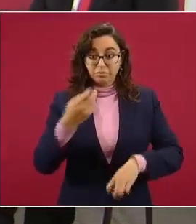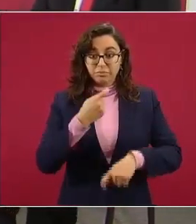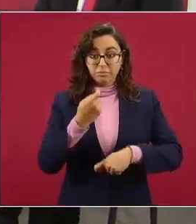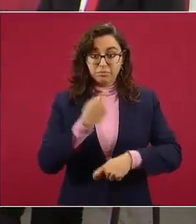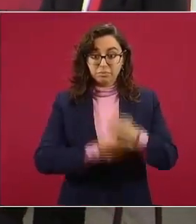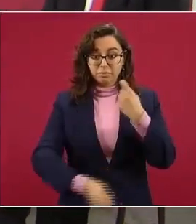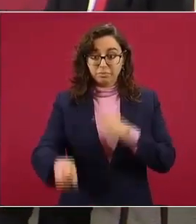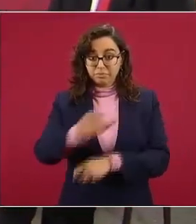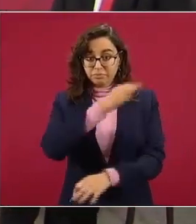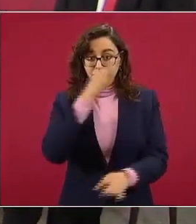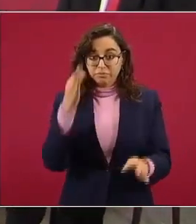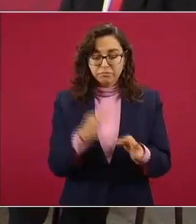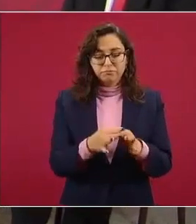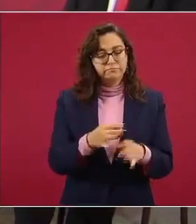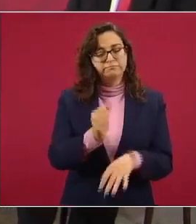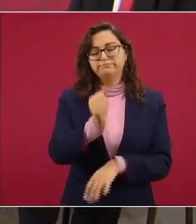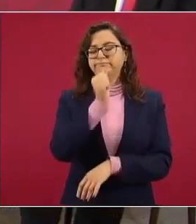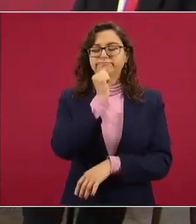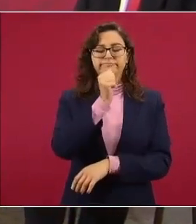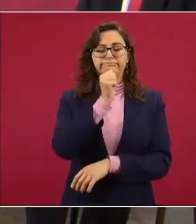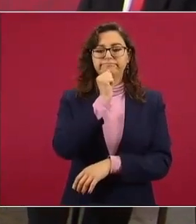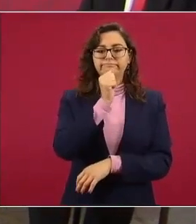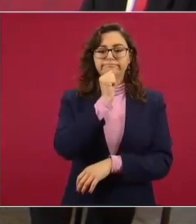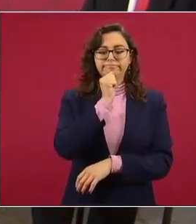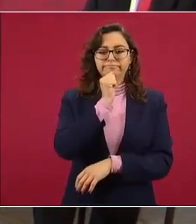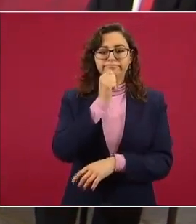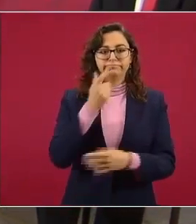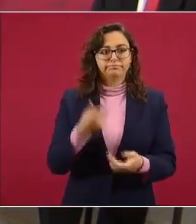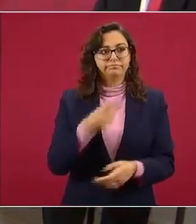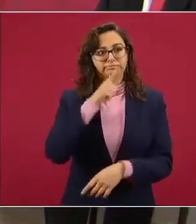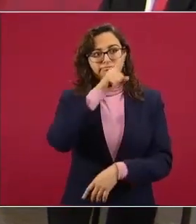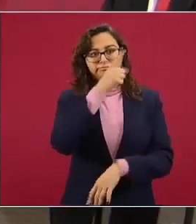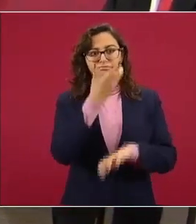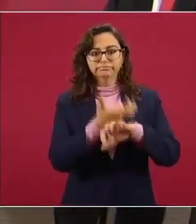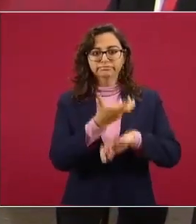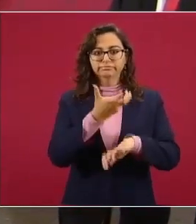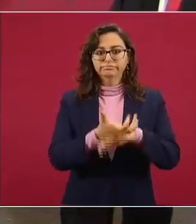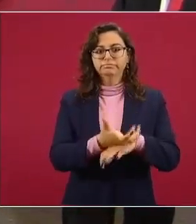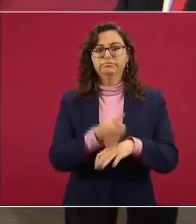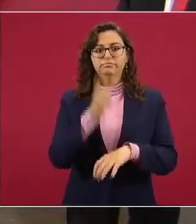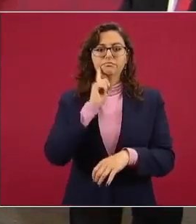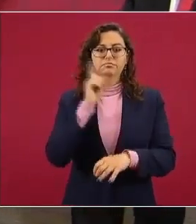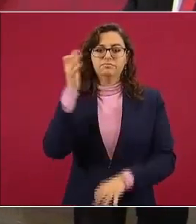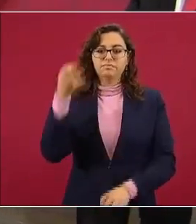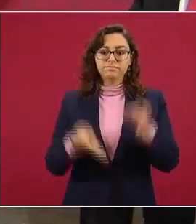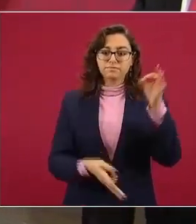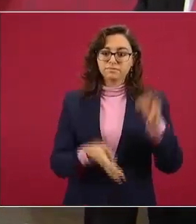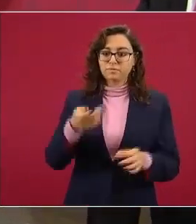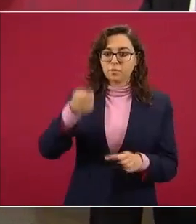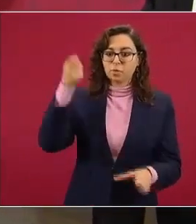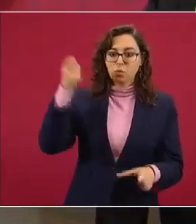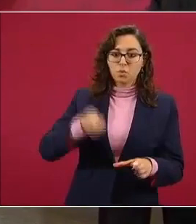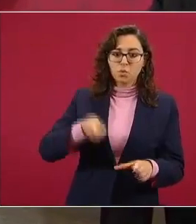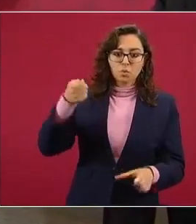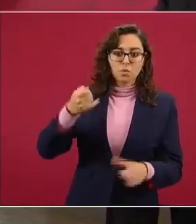Hay que esperar a que la juez resuelva sobre